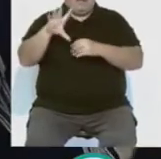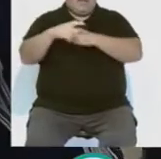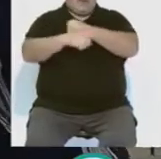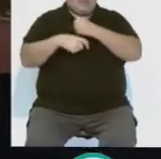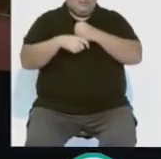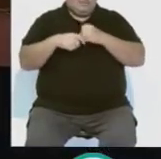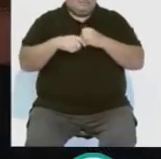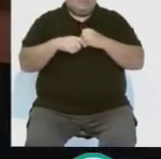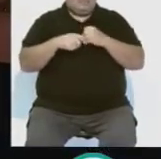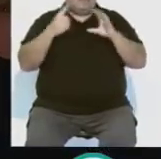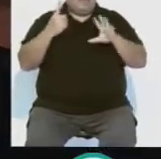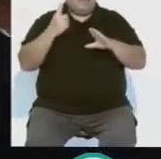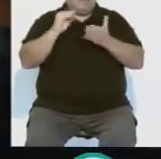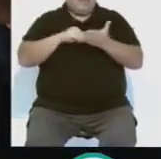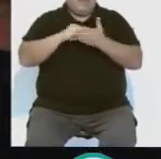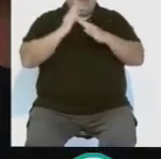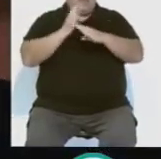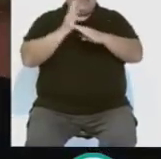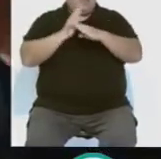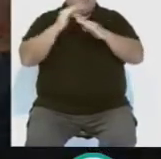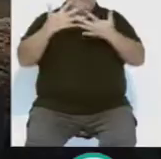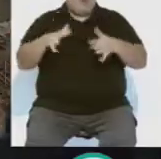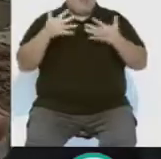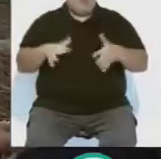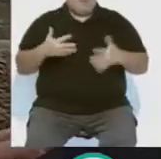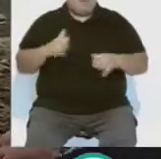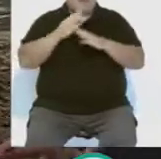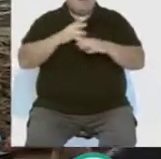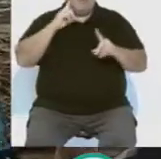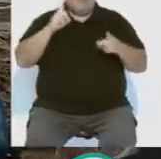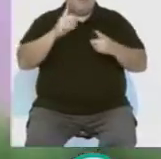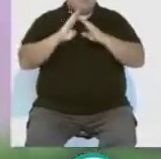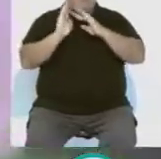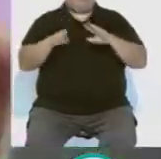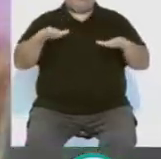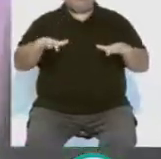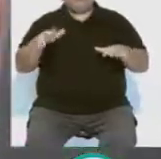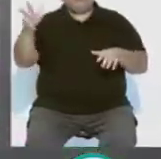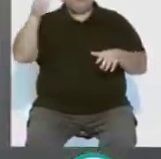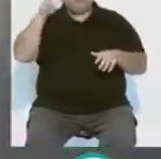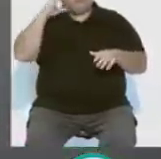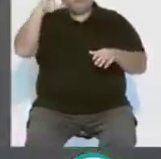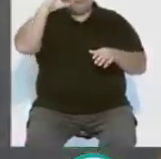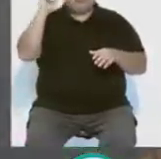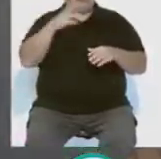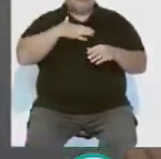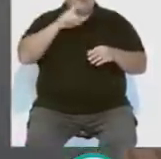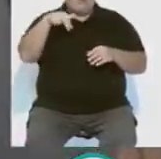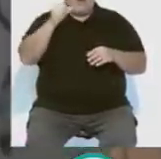15 de agosto. Seis sesiones programadas de música en directo acompañarán a cada ocaso. La primera protagonizada por Luana Flores,